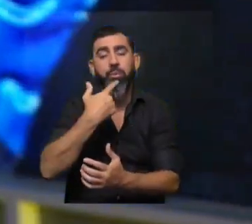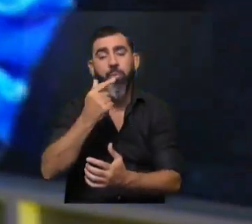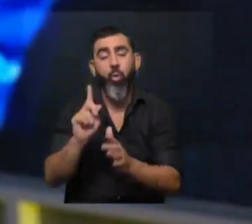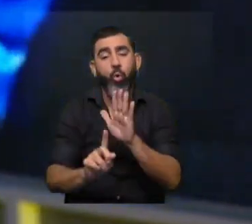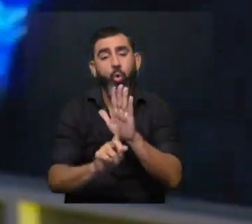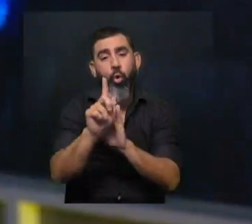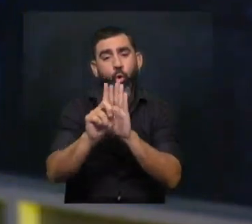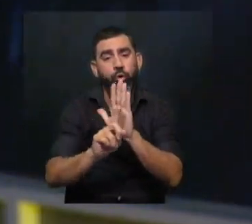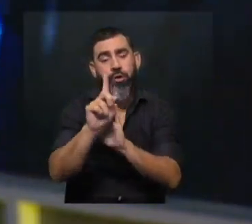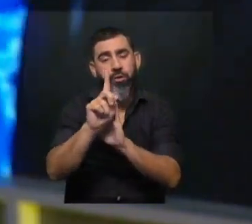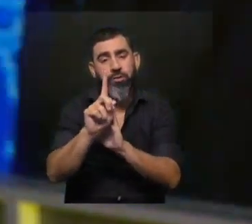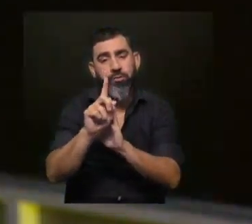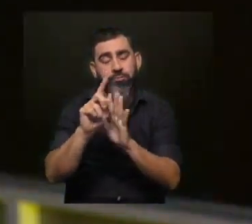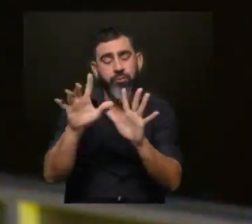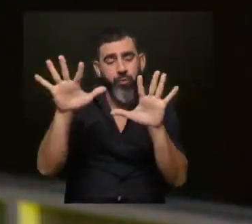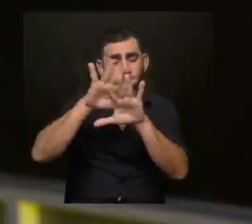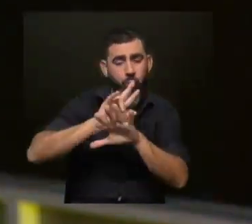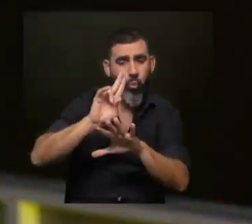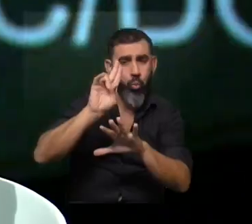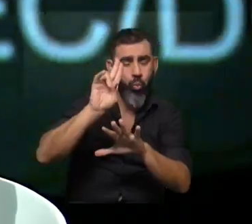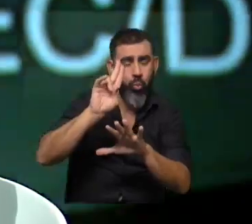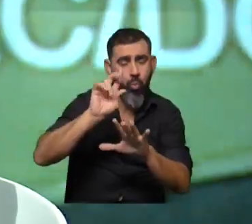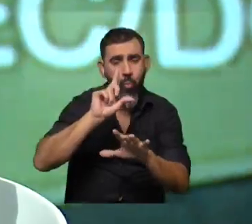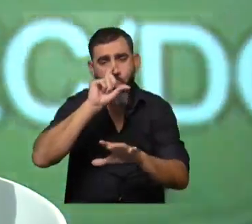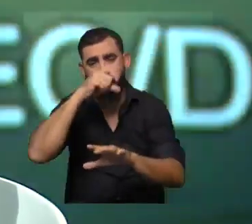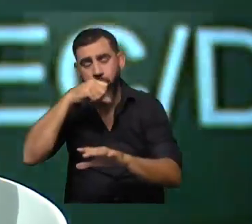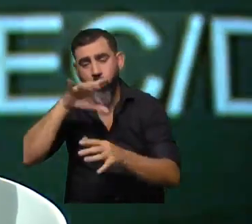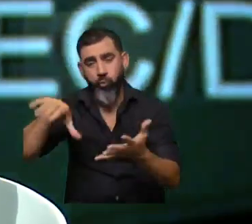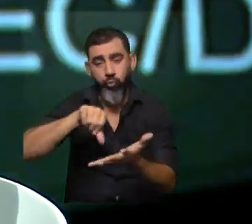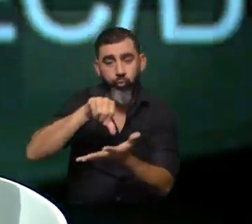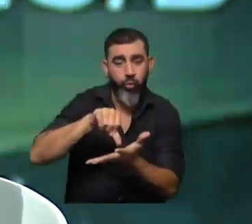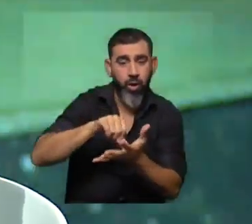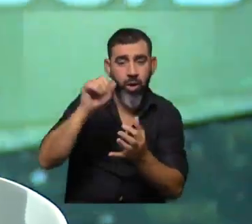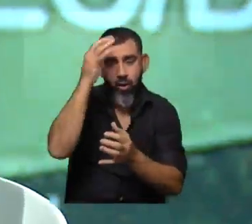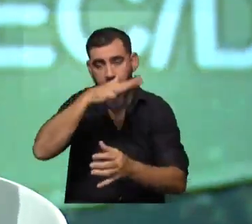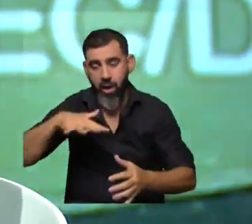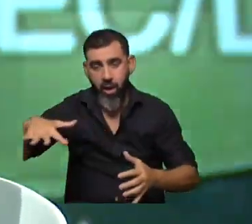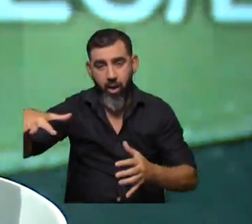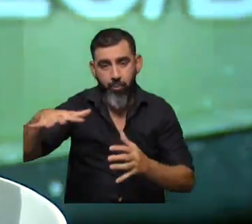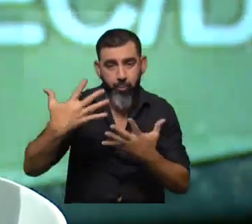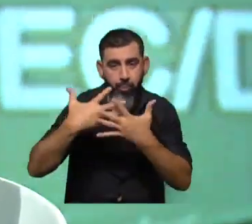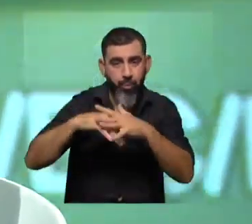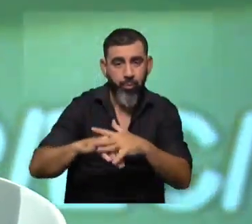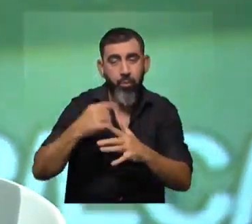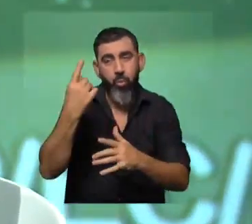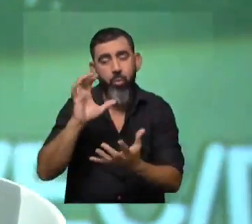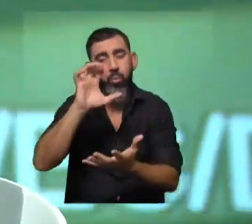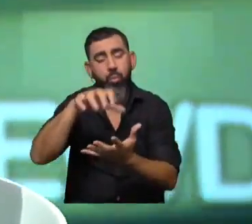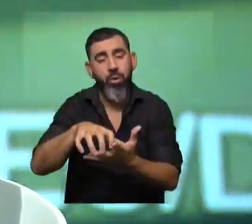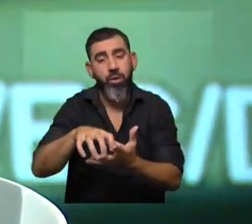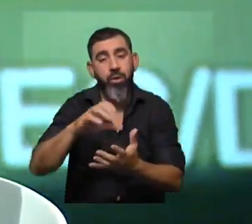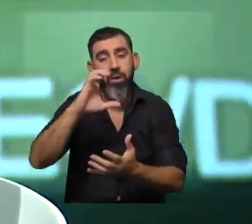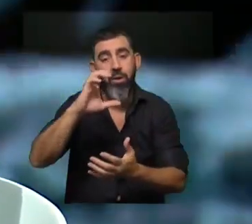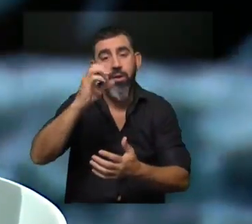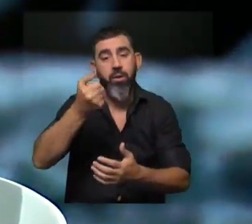norte, ahí donde se confunde el Montevideo Urbano con el rural. Sí, estamos trabajando en varios lugares, uno de los lugares por ejemplo es en Casa